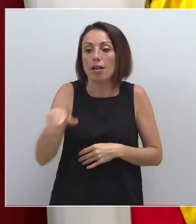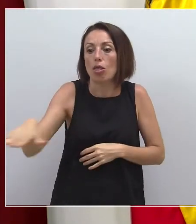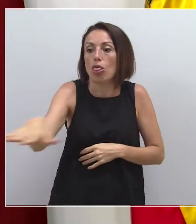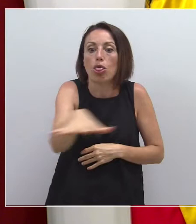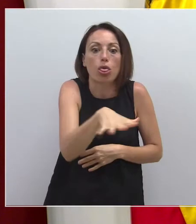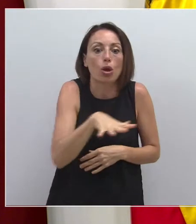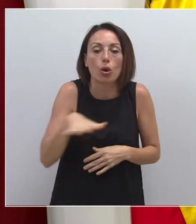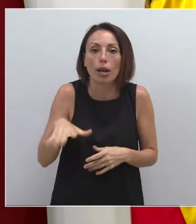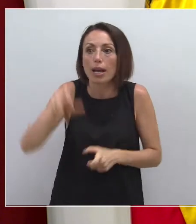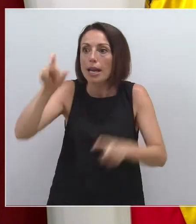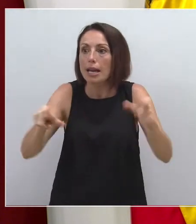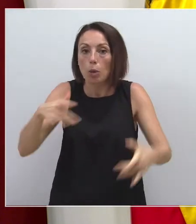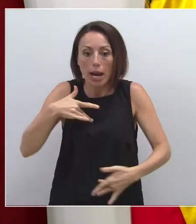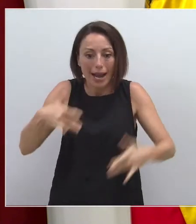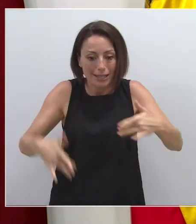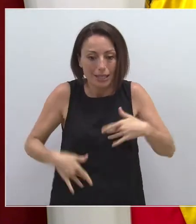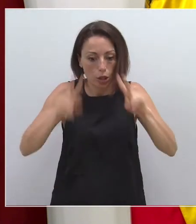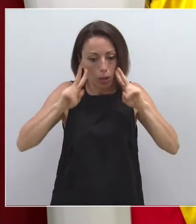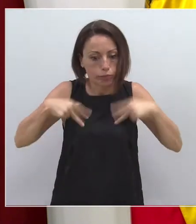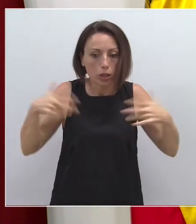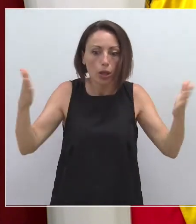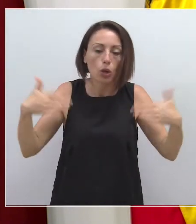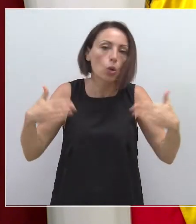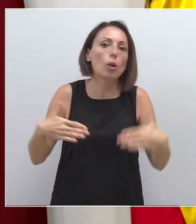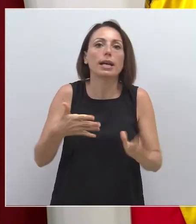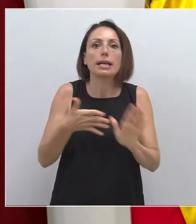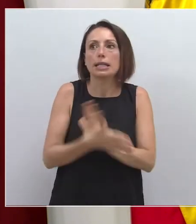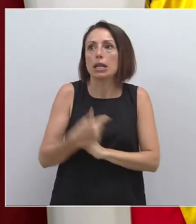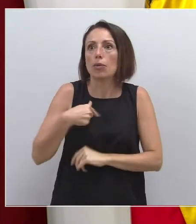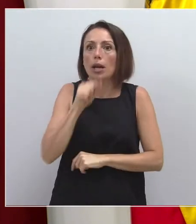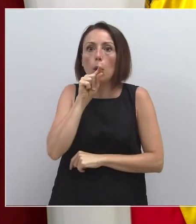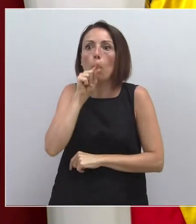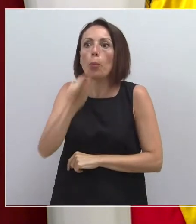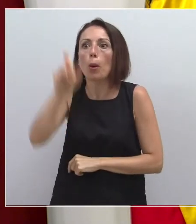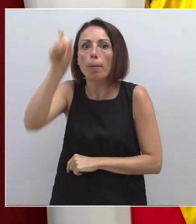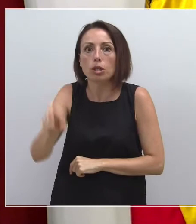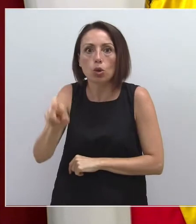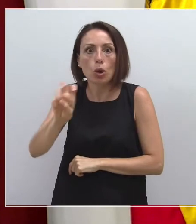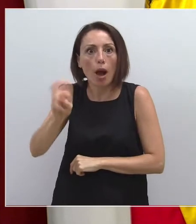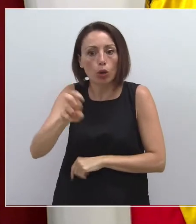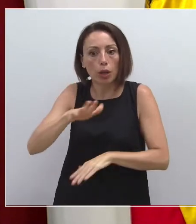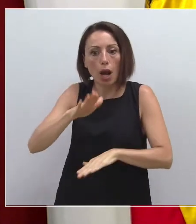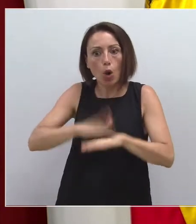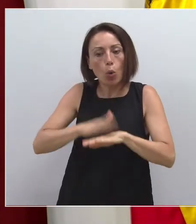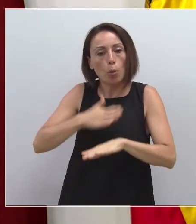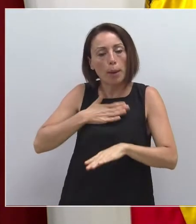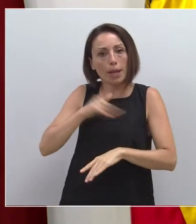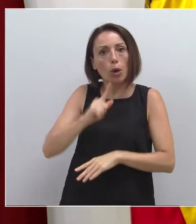Y hay muchas personas que son asintomáticas y evidentemente nadie tiene culpa de contagiar a los demás. Pero sí es responsable de su conducta.